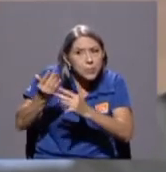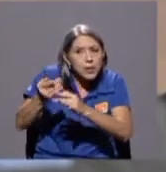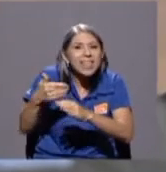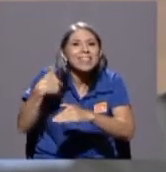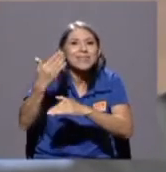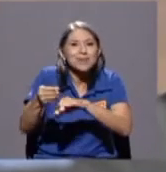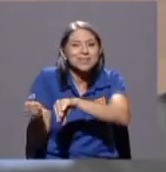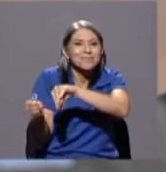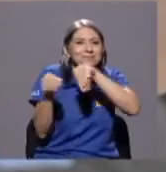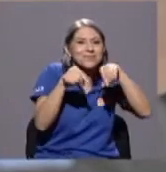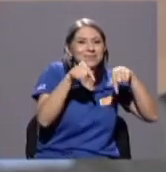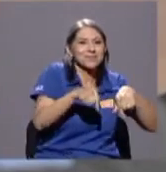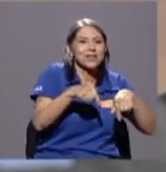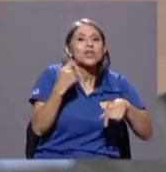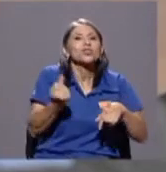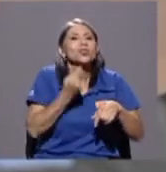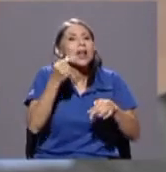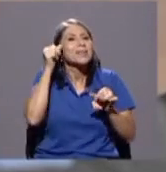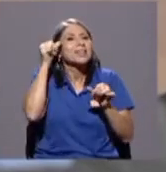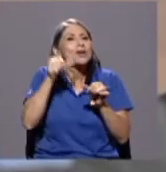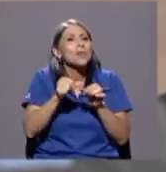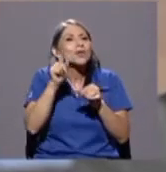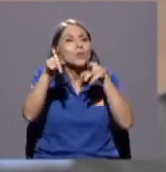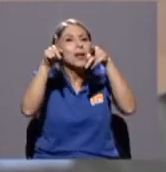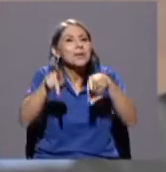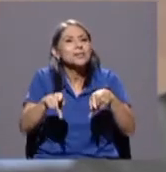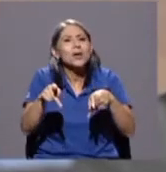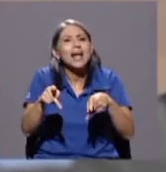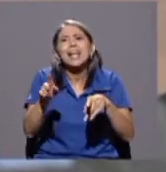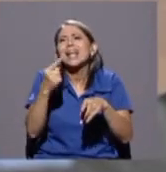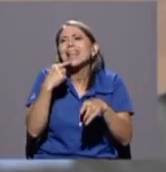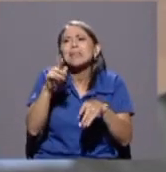una persona a que no le pedimos el compás de espera y fue precisamente Francisco